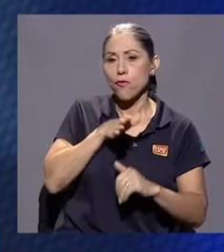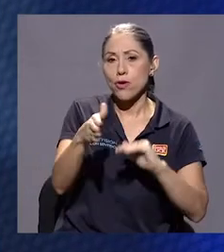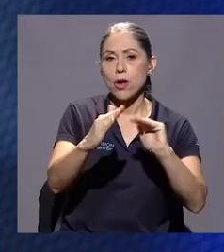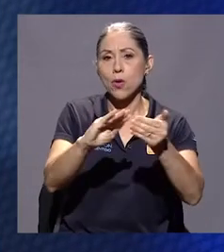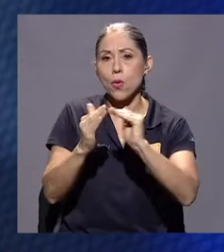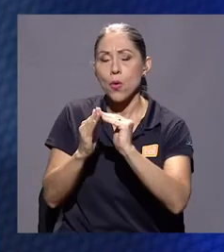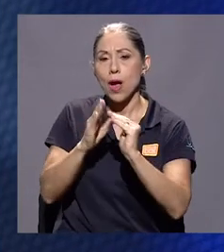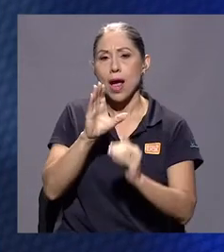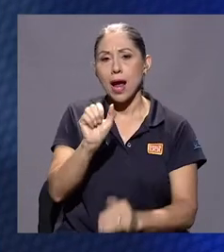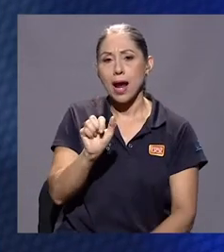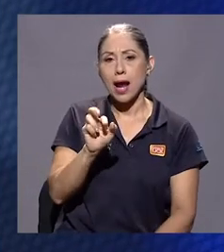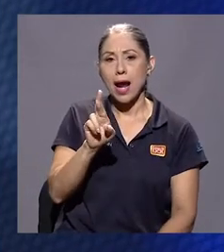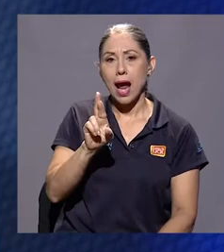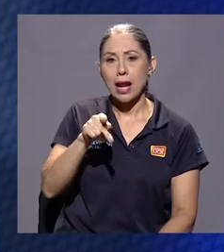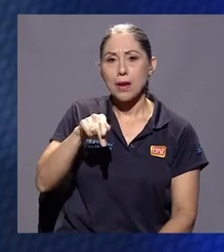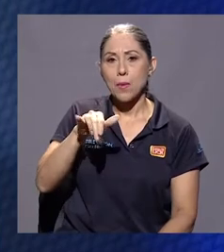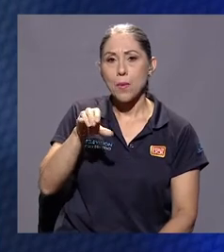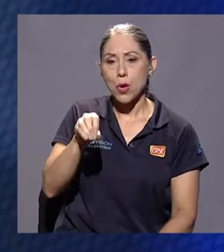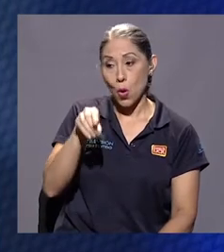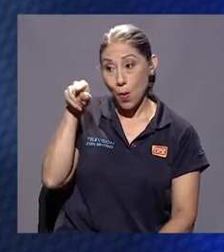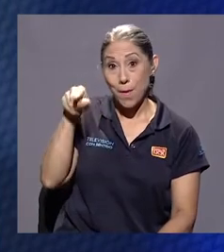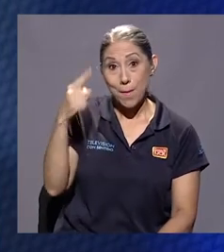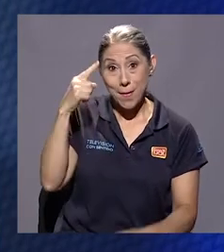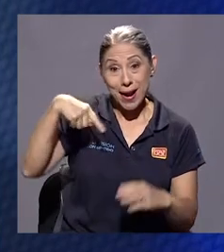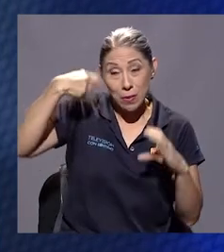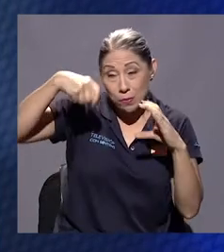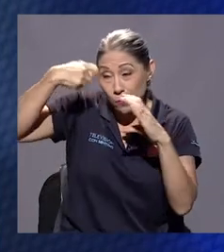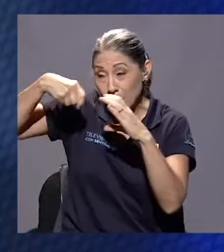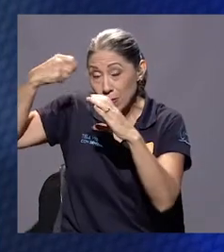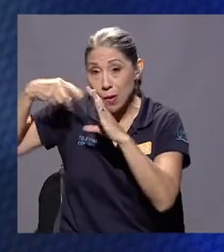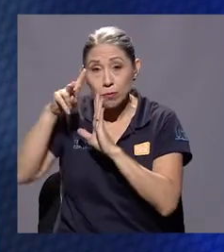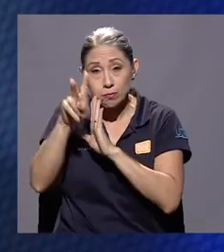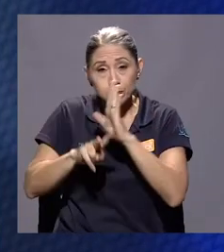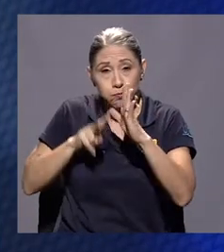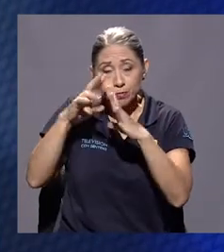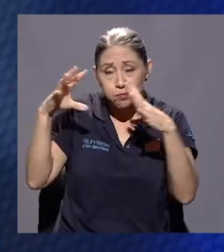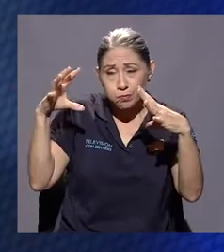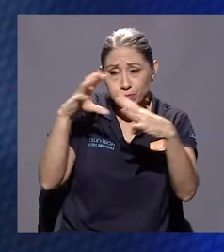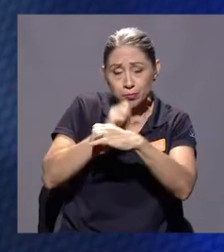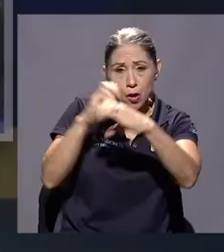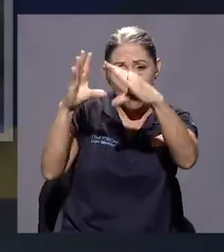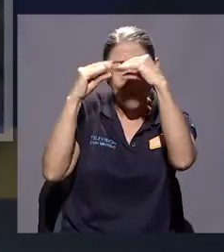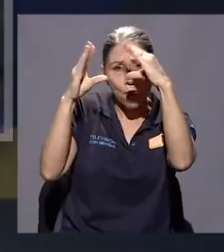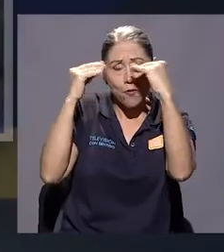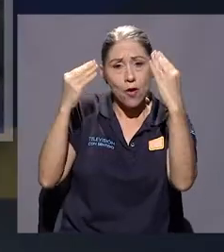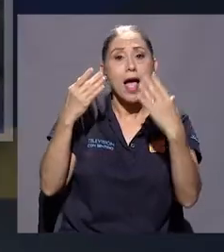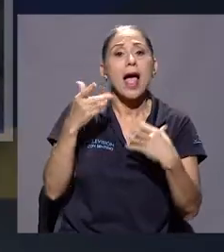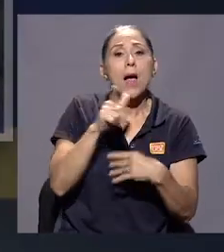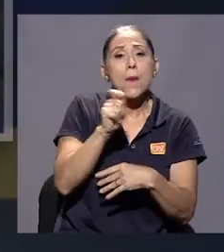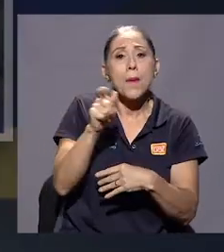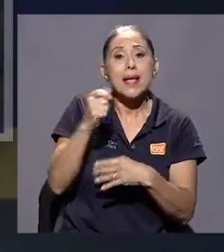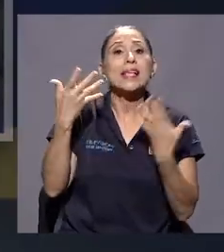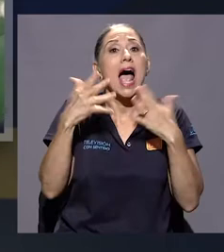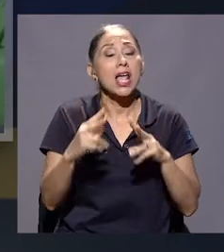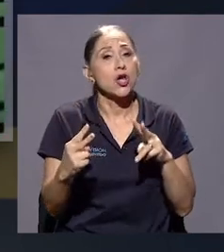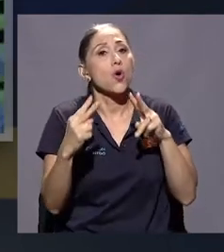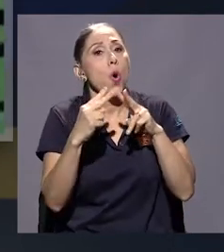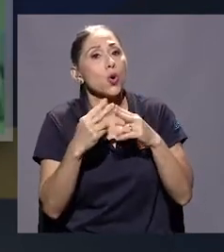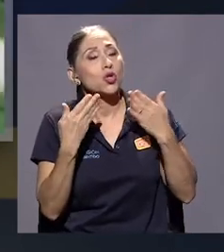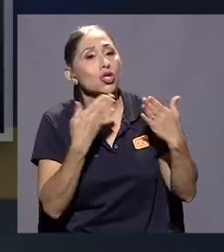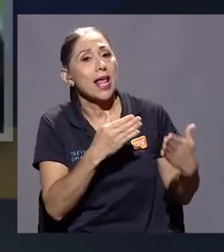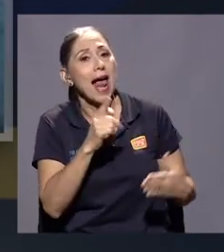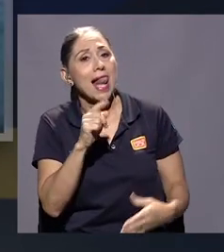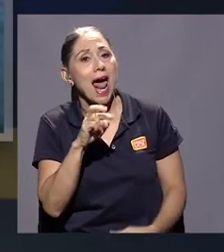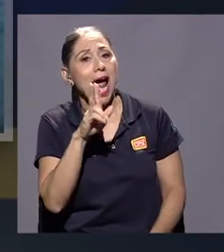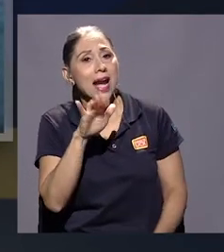me acerqué a esta comunidad en ese contexto, ese documental. Tuvimos varios meses yendo y ahí fue donde conocí a Larry y a